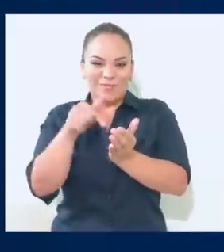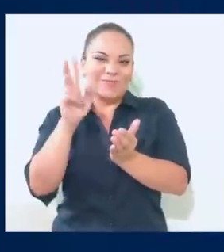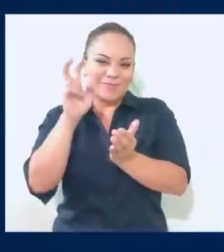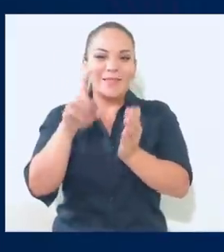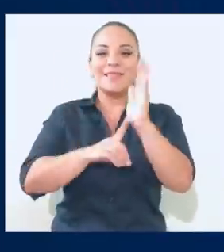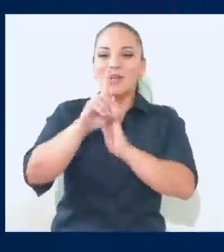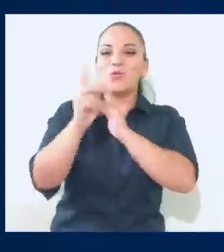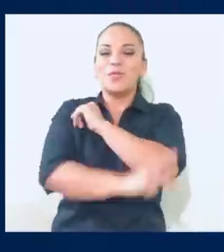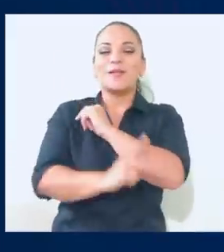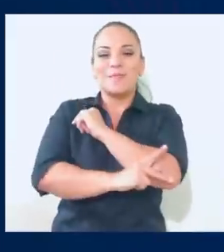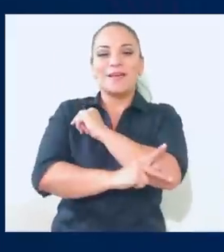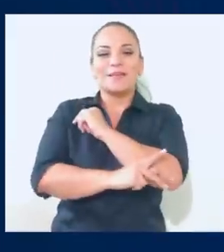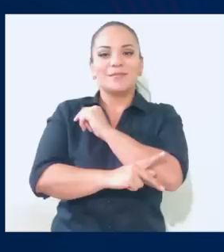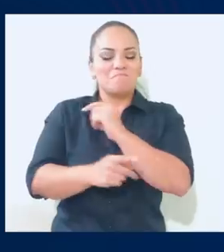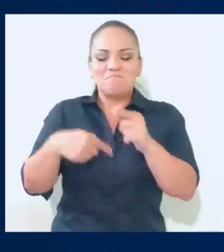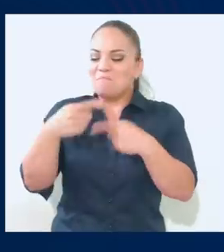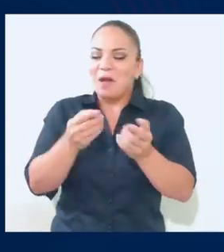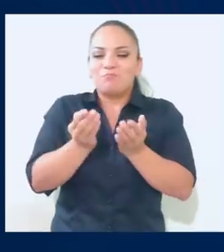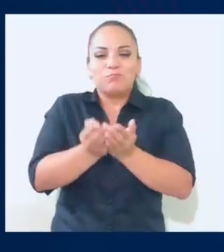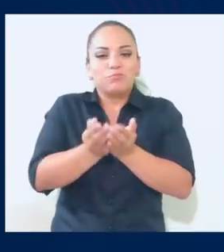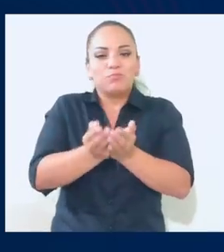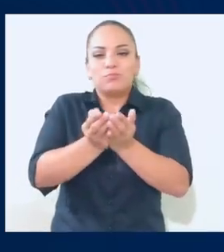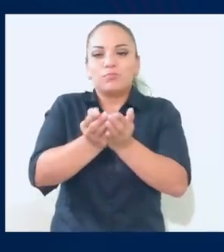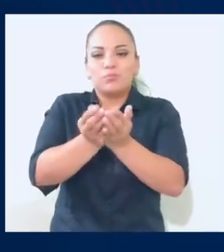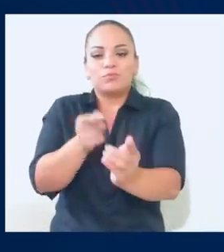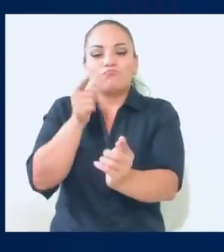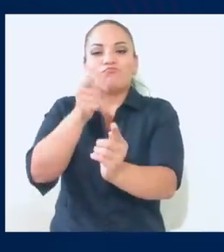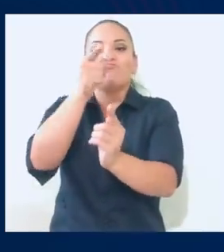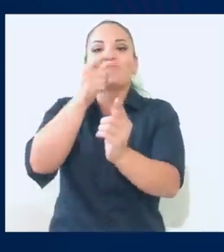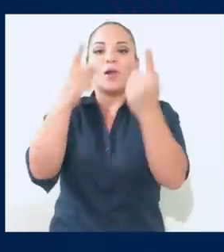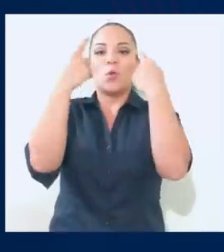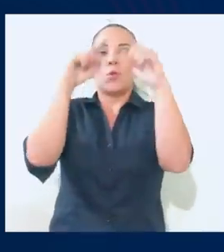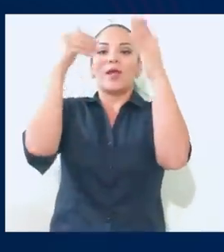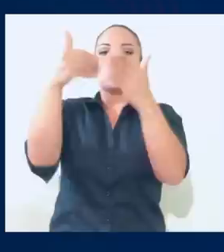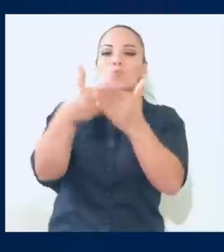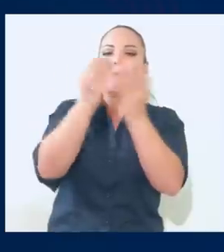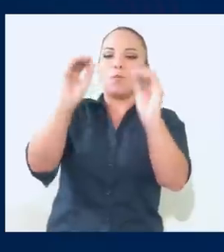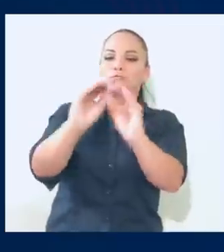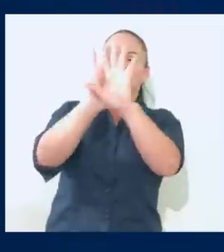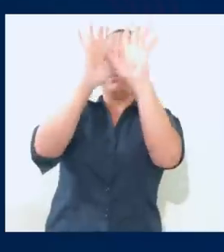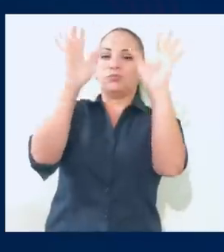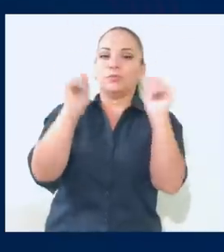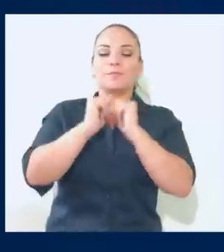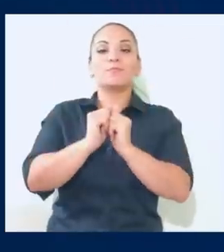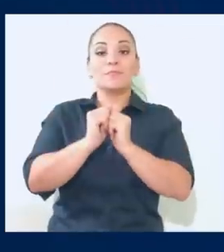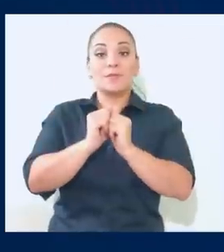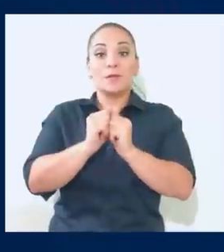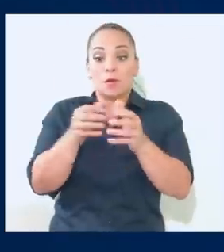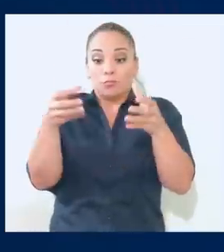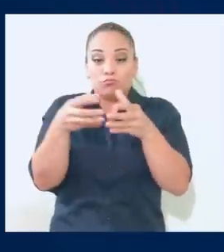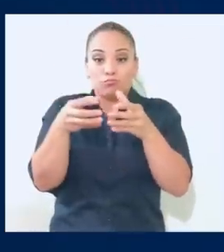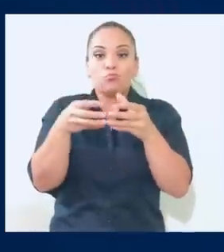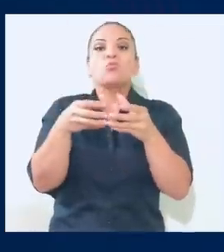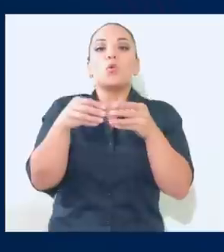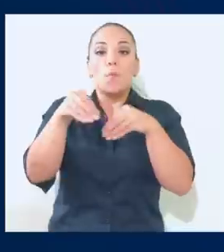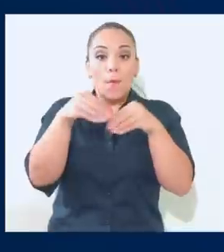está navegando hacia un nuevo amanecer, en el que el movimiento cooperativo